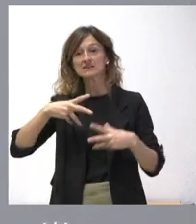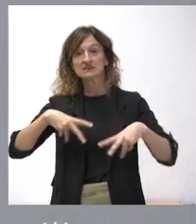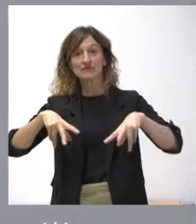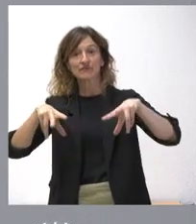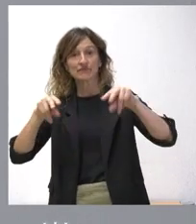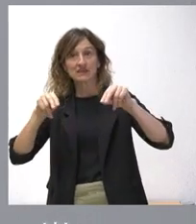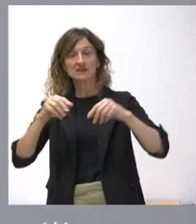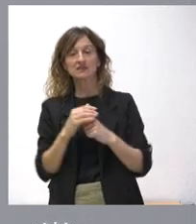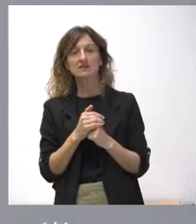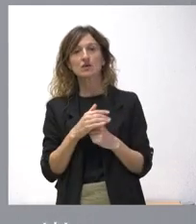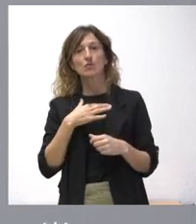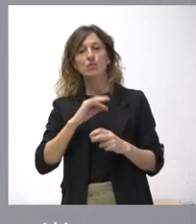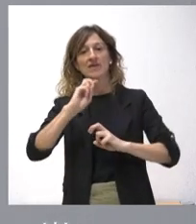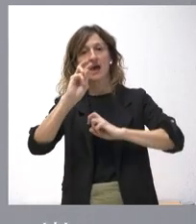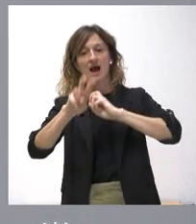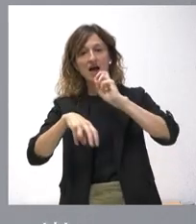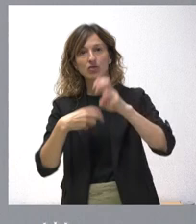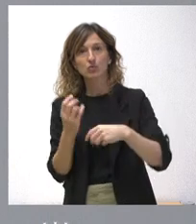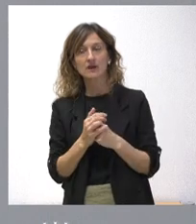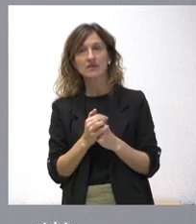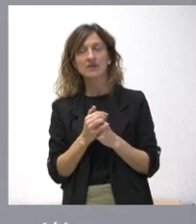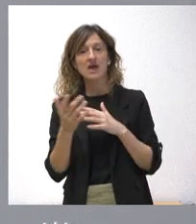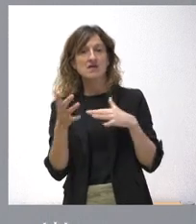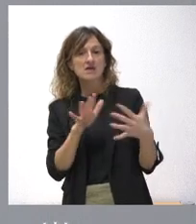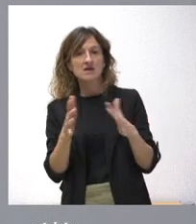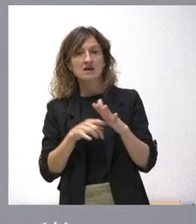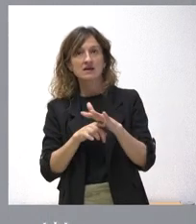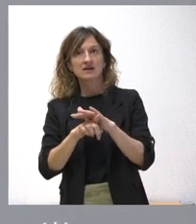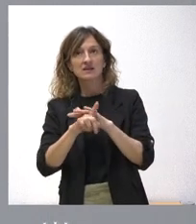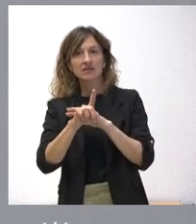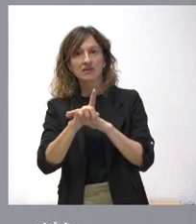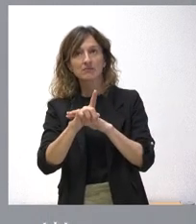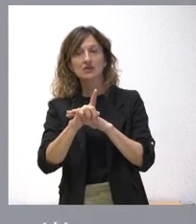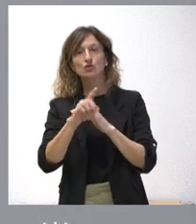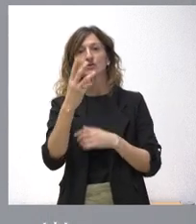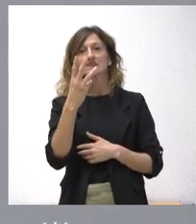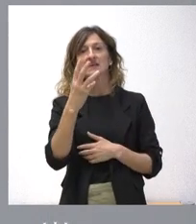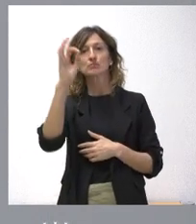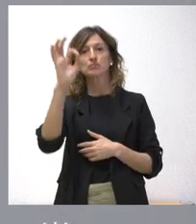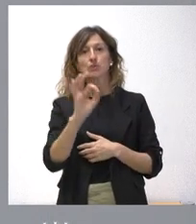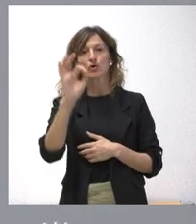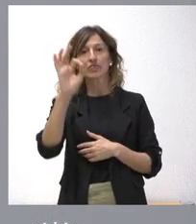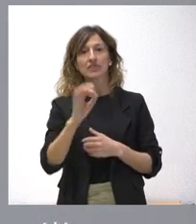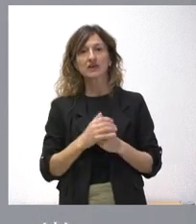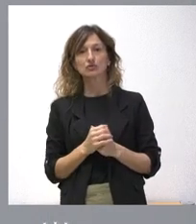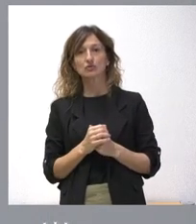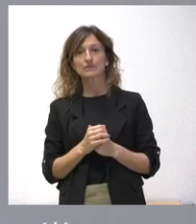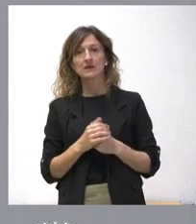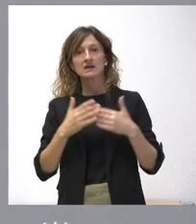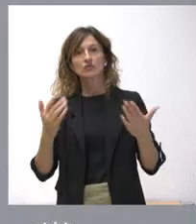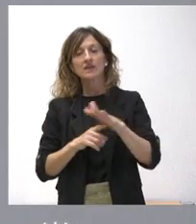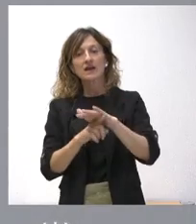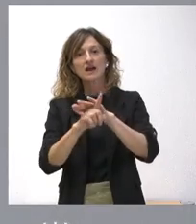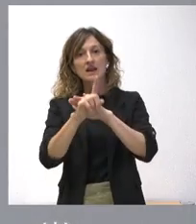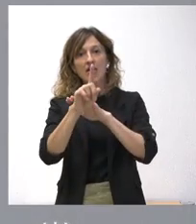ejercicio, podemos actualizar esta cifra y estimar un crecimiento para este año 2024 del 3%. Estaríamos, por tanto, creciendo